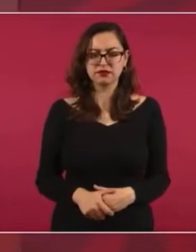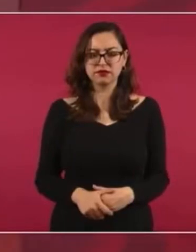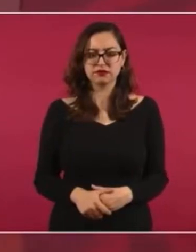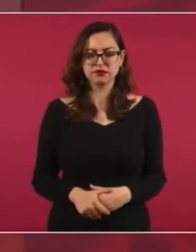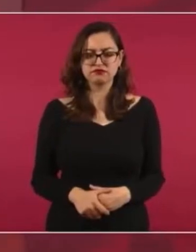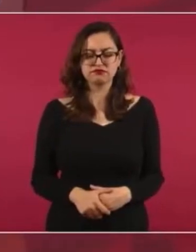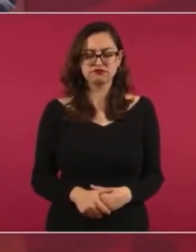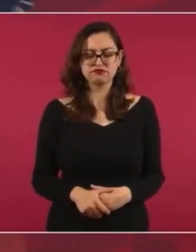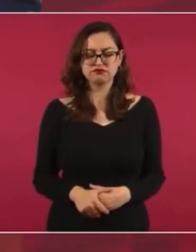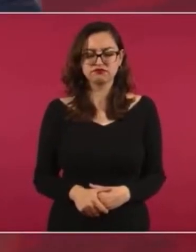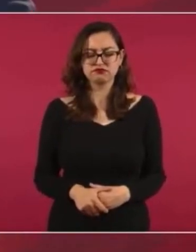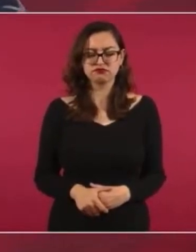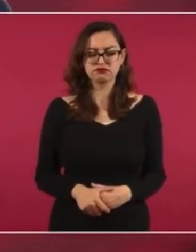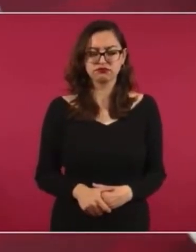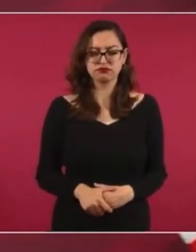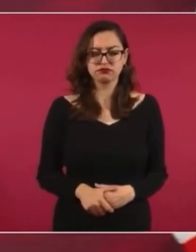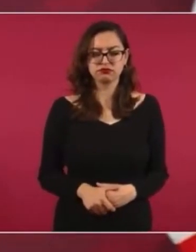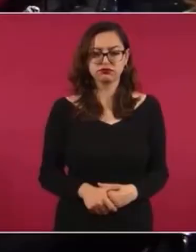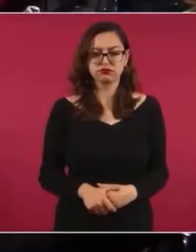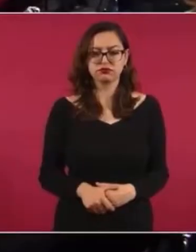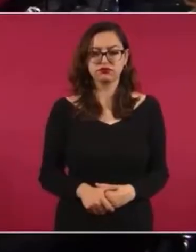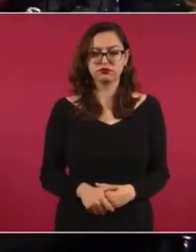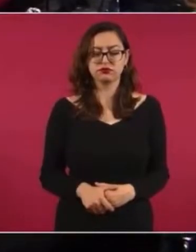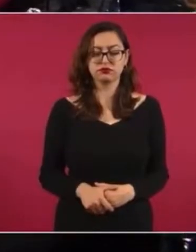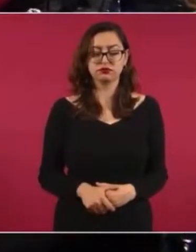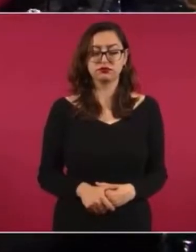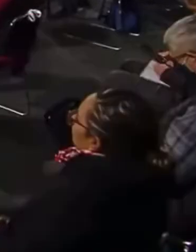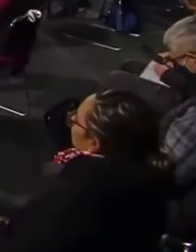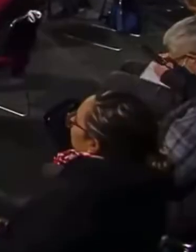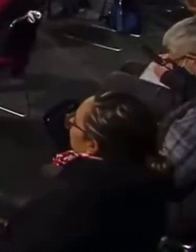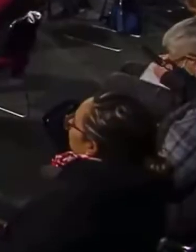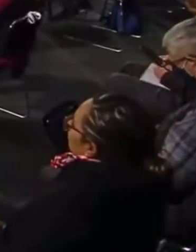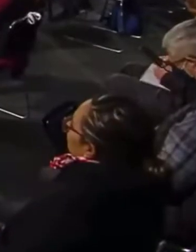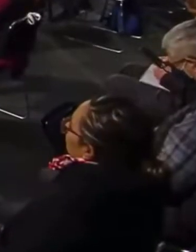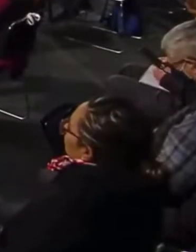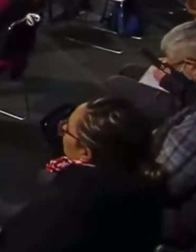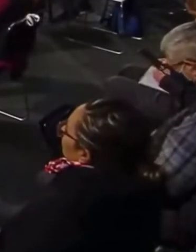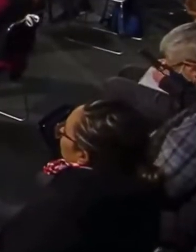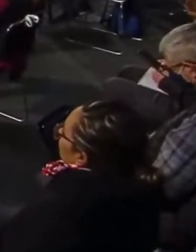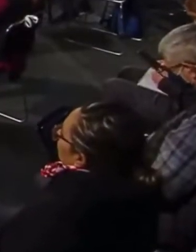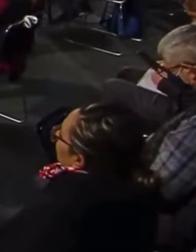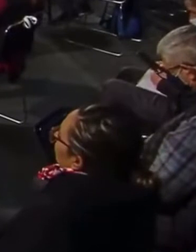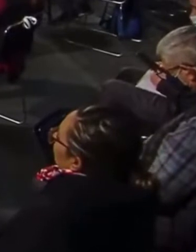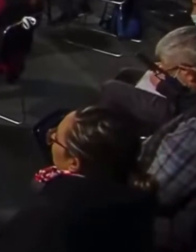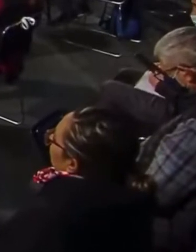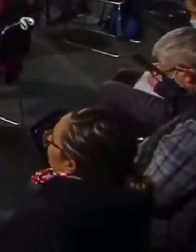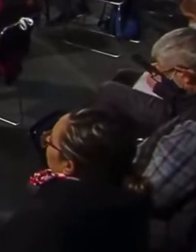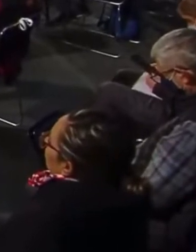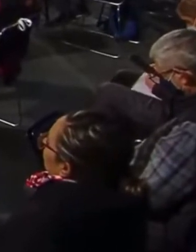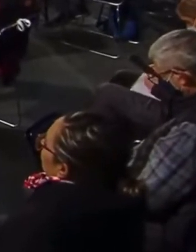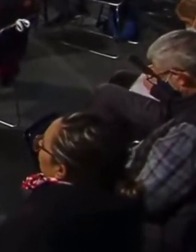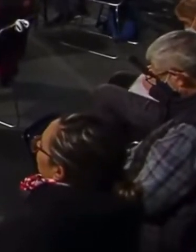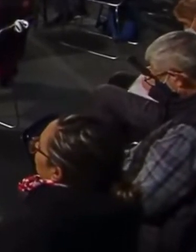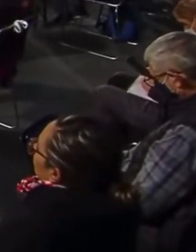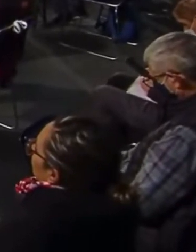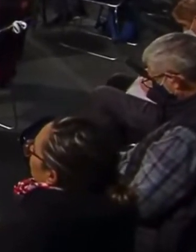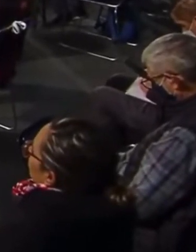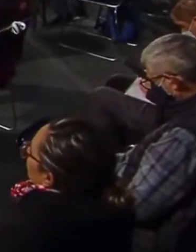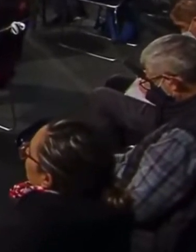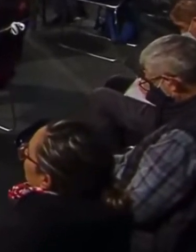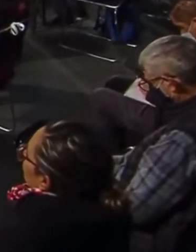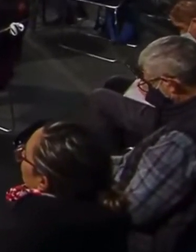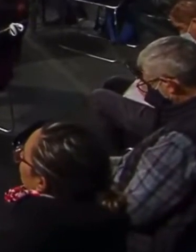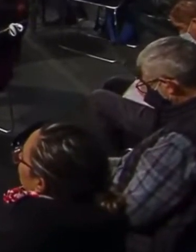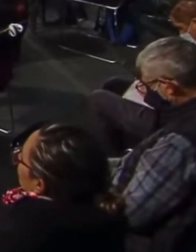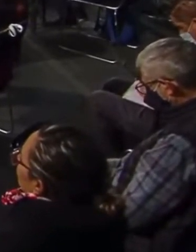¿No se sabe que ya no hay pensión millonaria para los